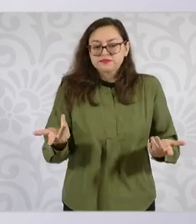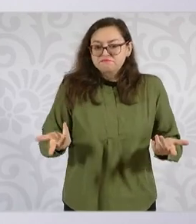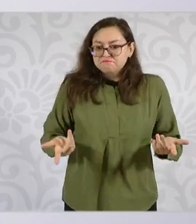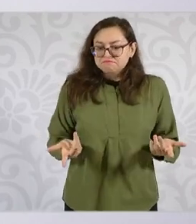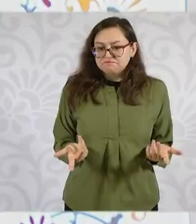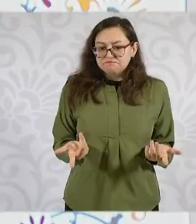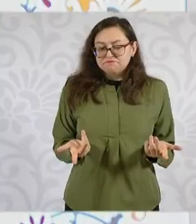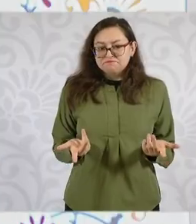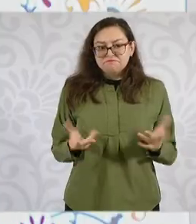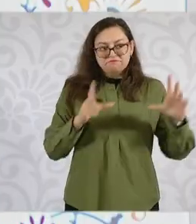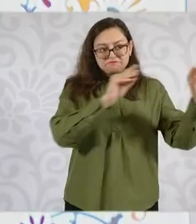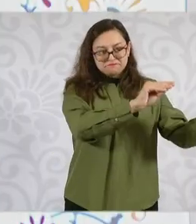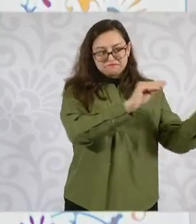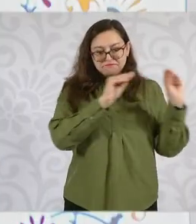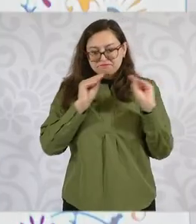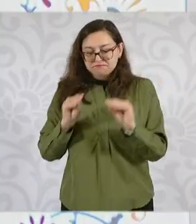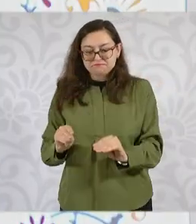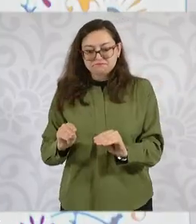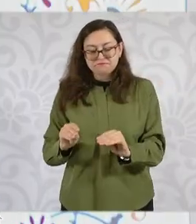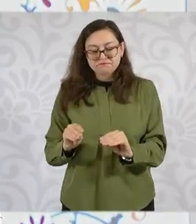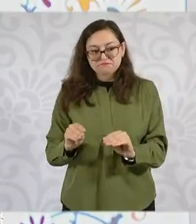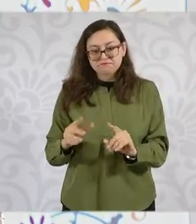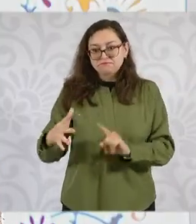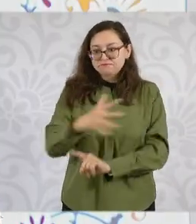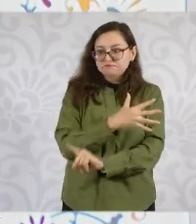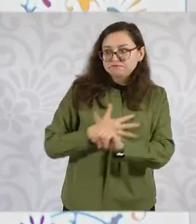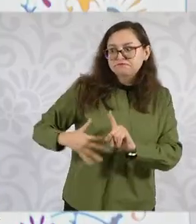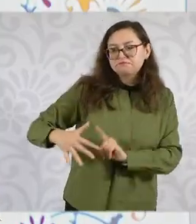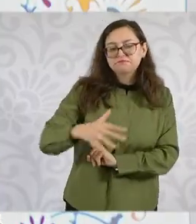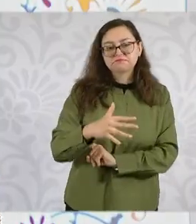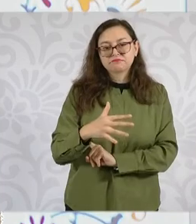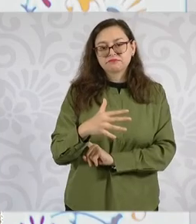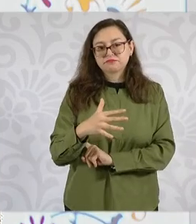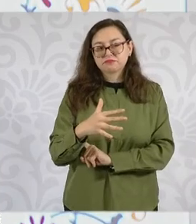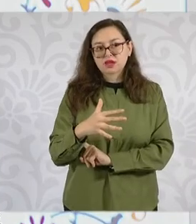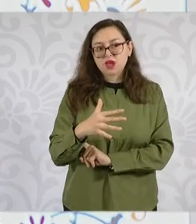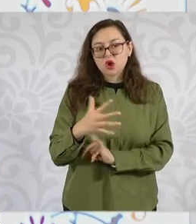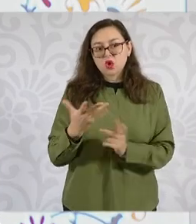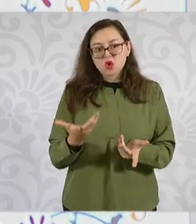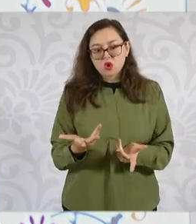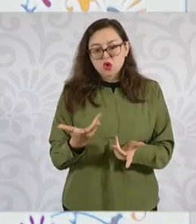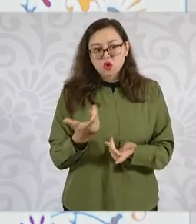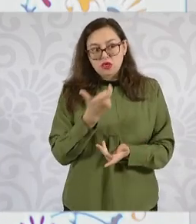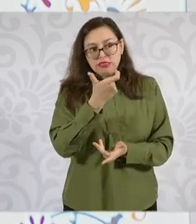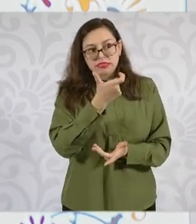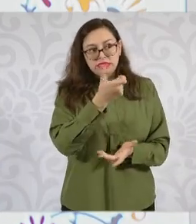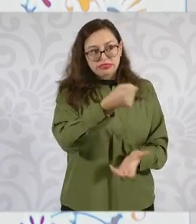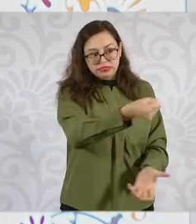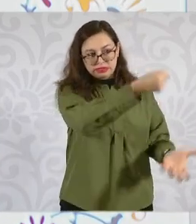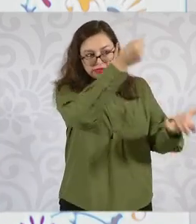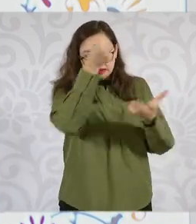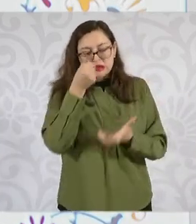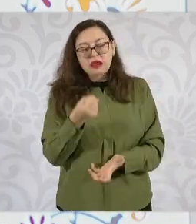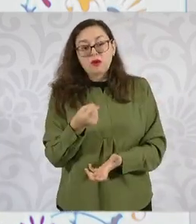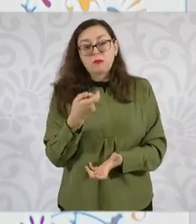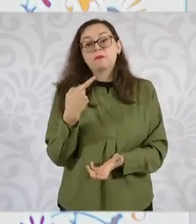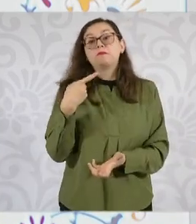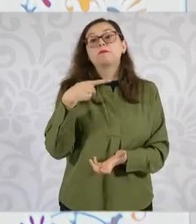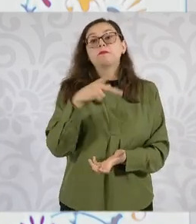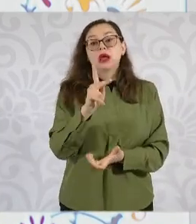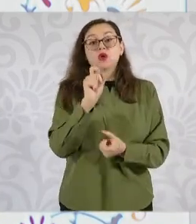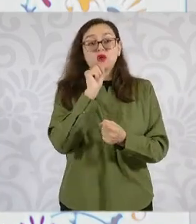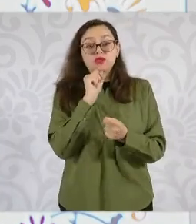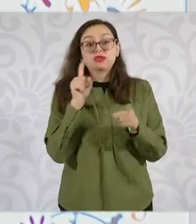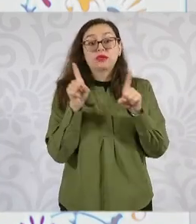la relocalización no solamente sea, se mida en un indicador que es inversión extranjera directa, sino que